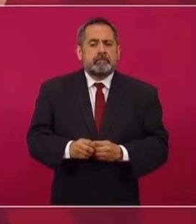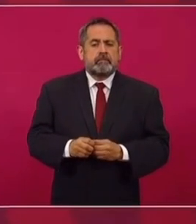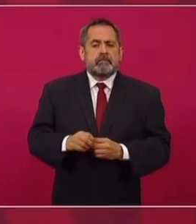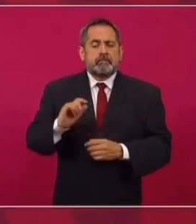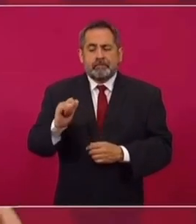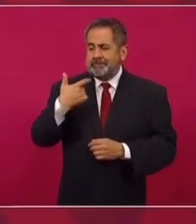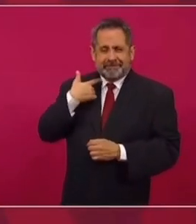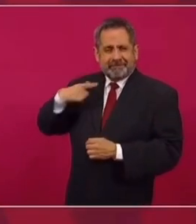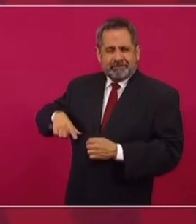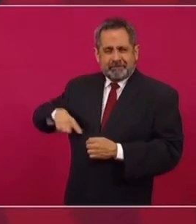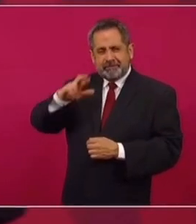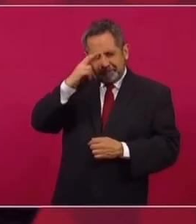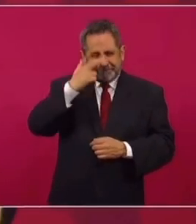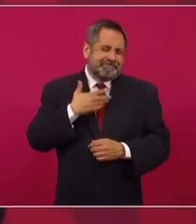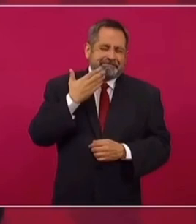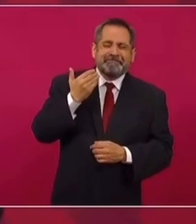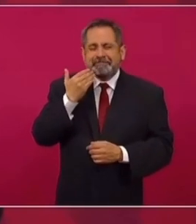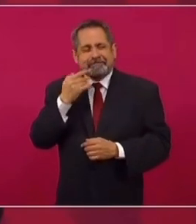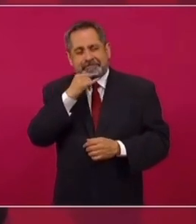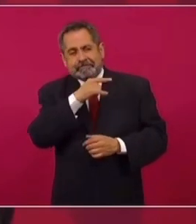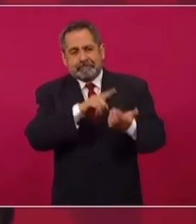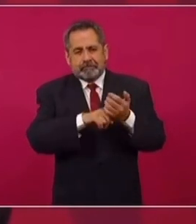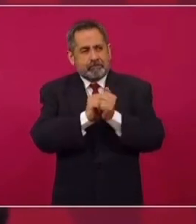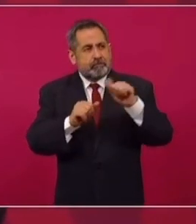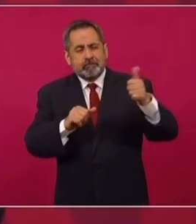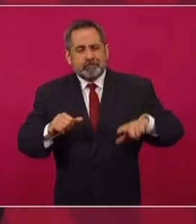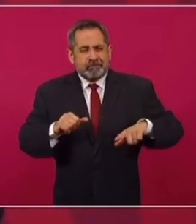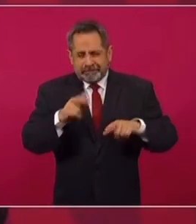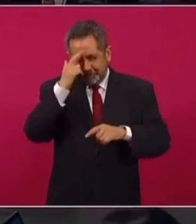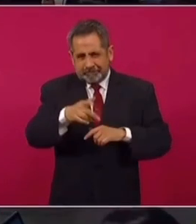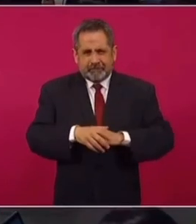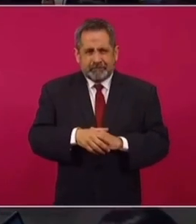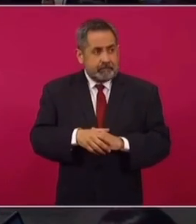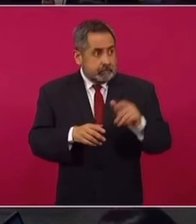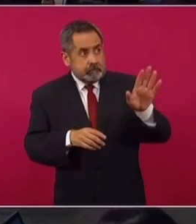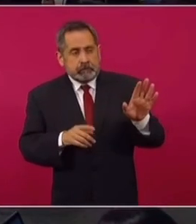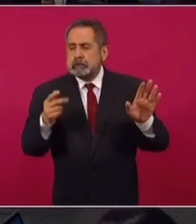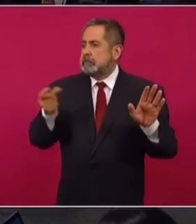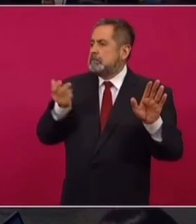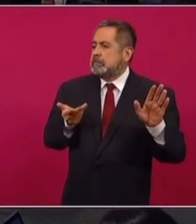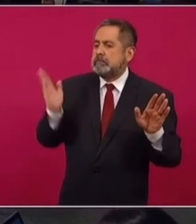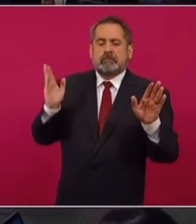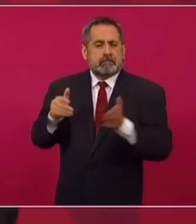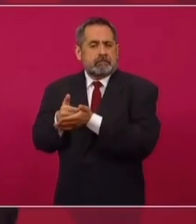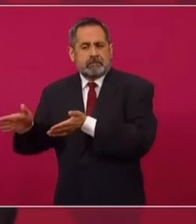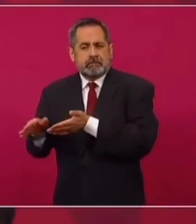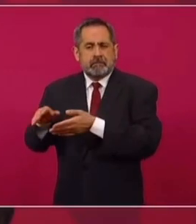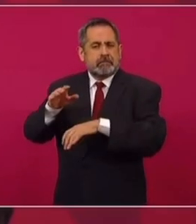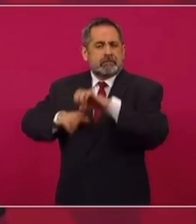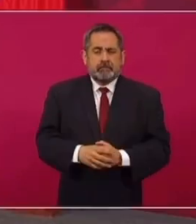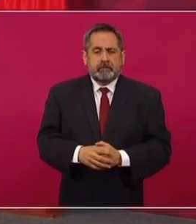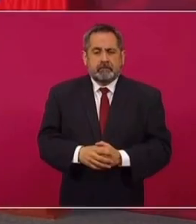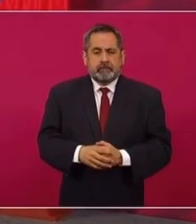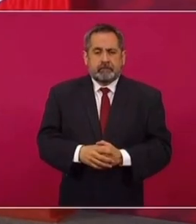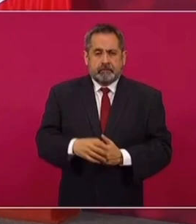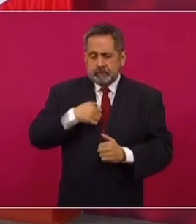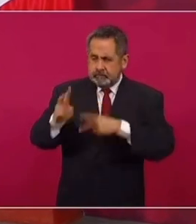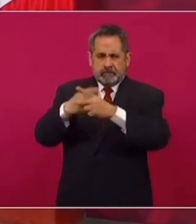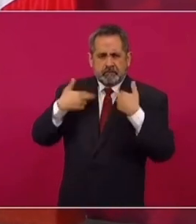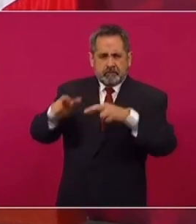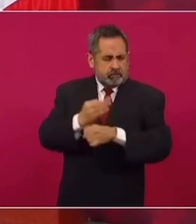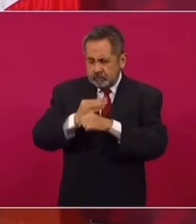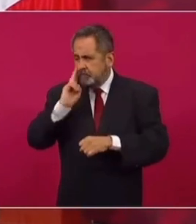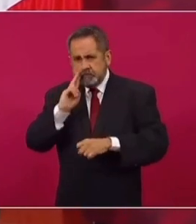no es el gobierno pasado que por quedar bien con otro gobierno, expulsó al embajador de Corea del Norte. Sí van a ir